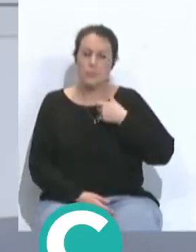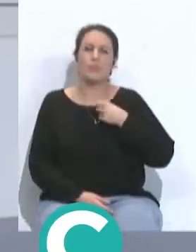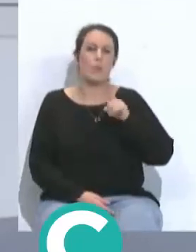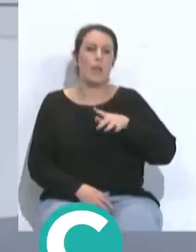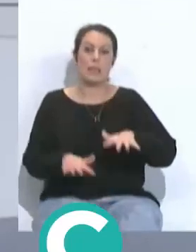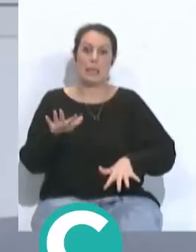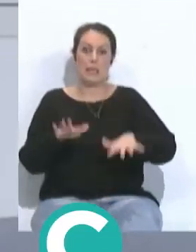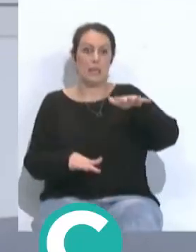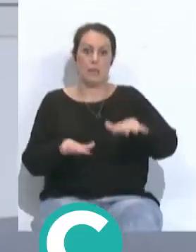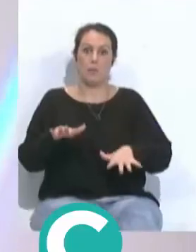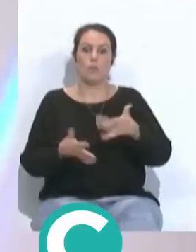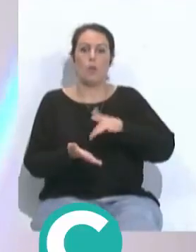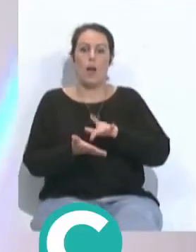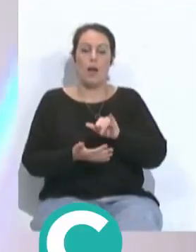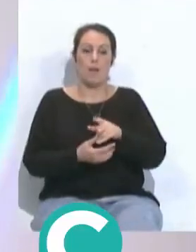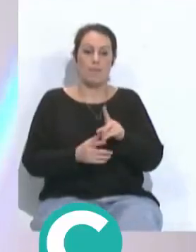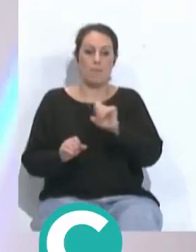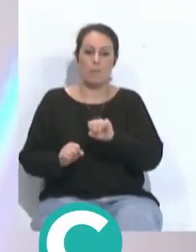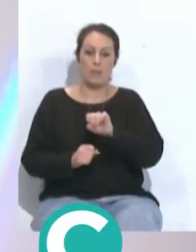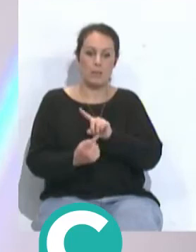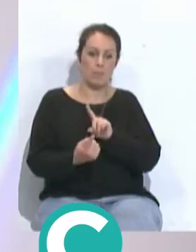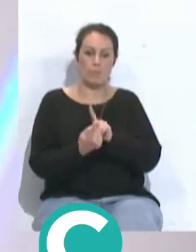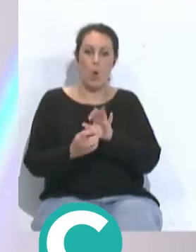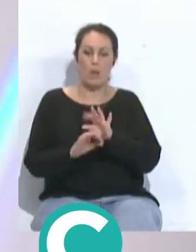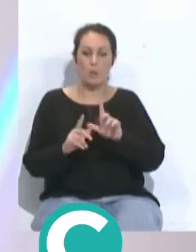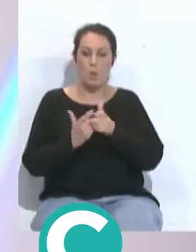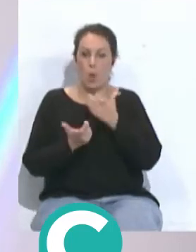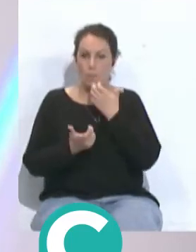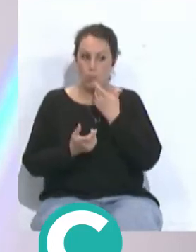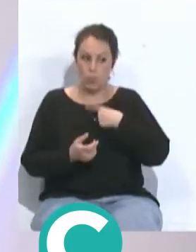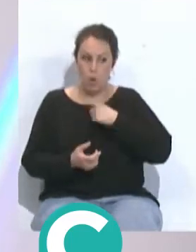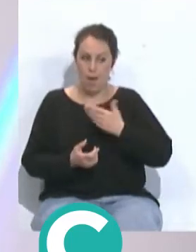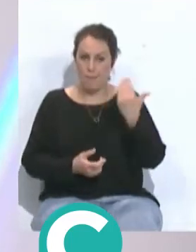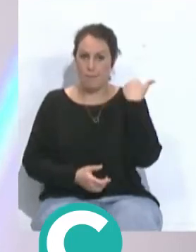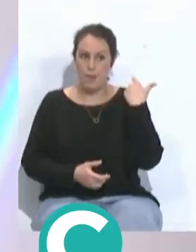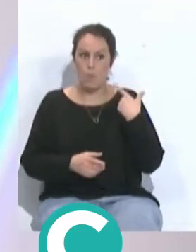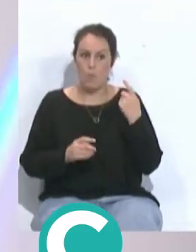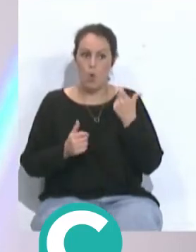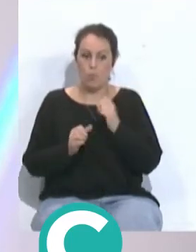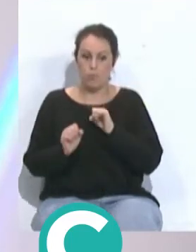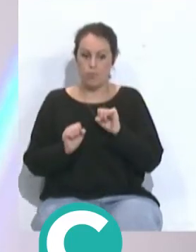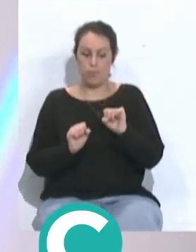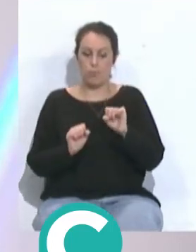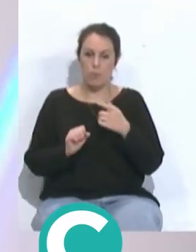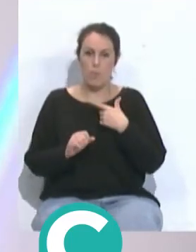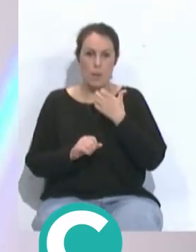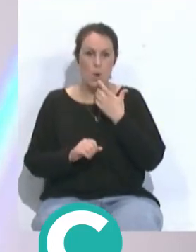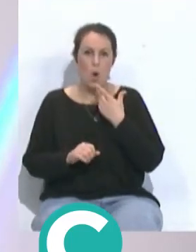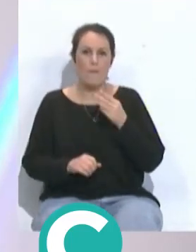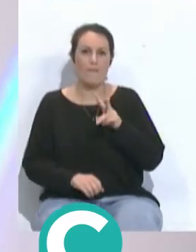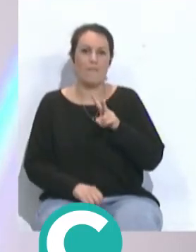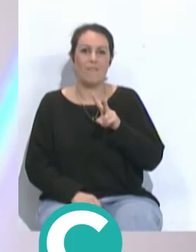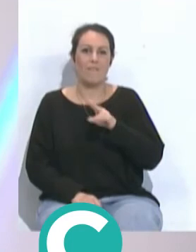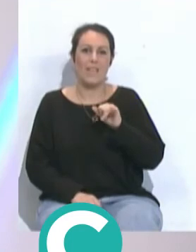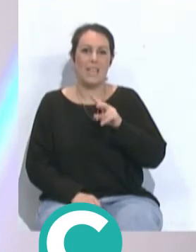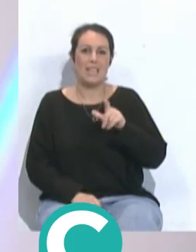lo más importante que cuando se encuentra contra defensa encerrado con equipos como estábamos nosotros antes yo creo que recuerdo que no sé si fue allí en el Viamarín que fue Laine